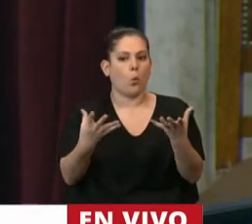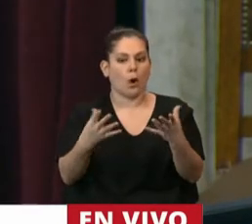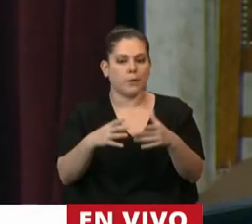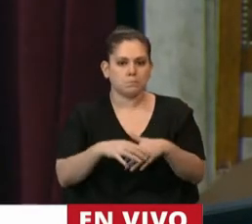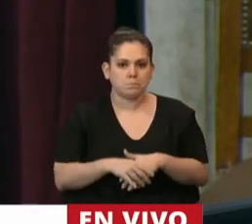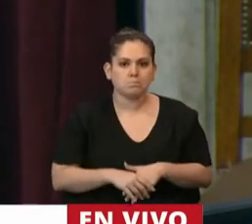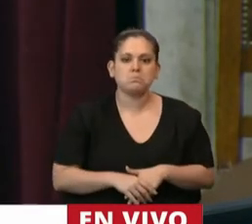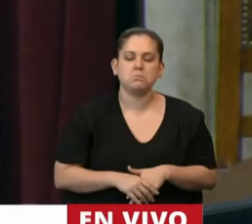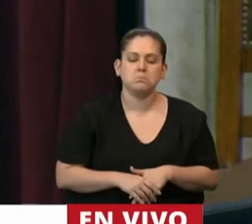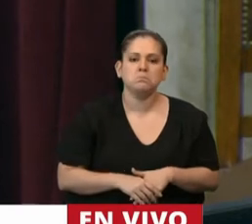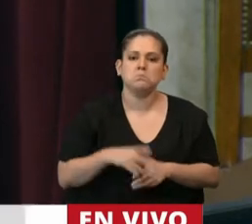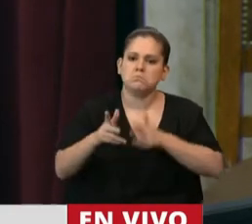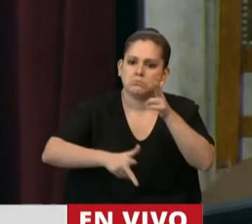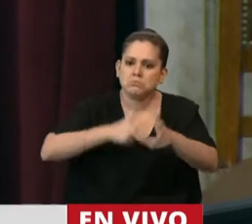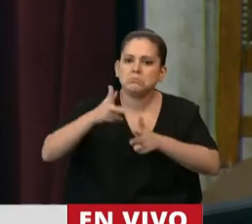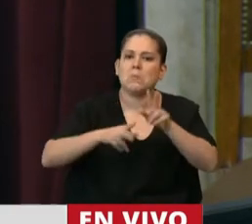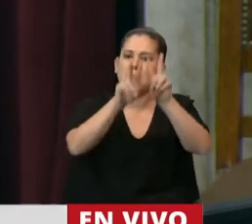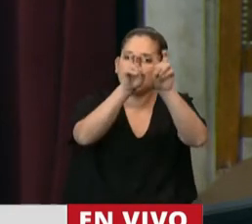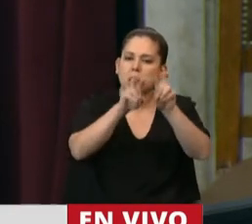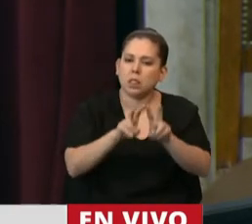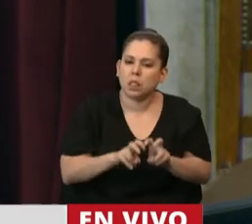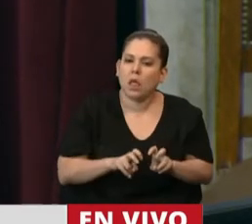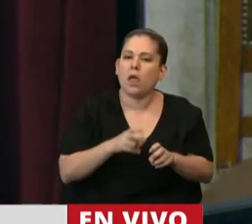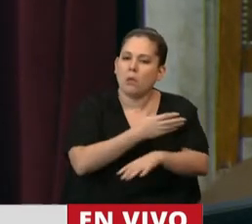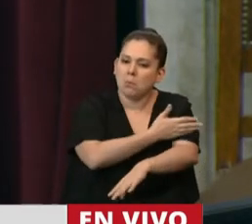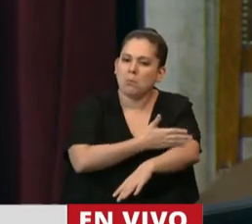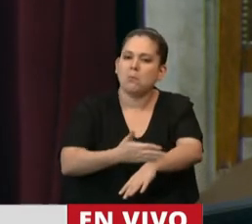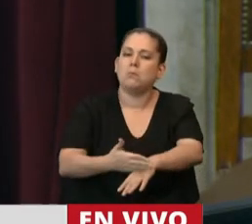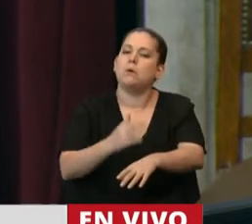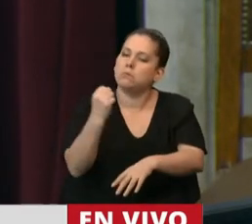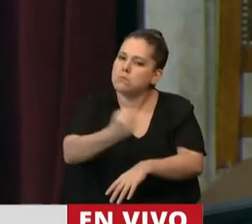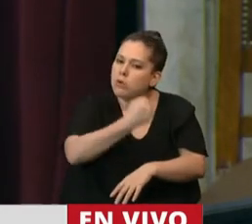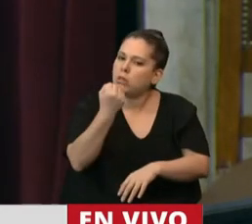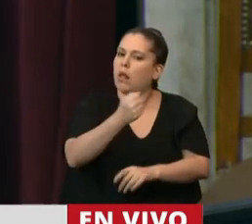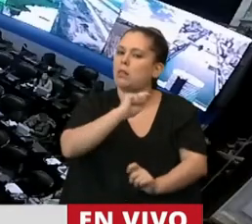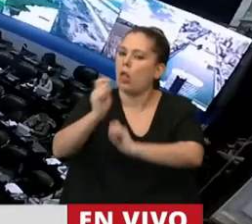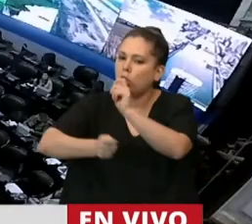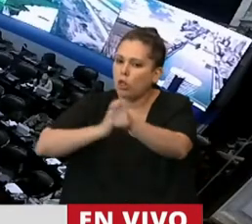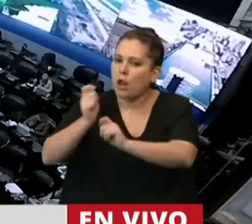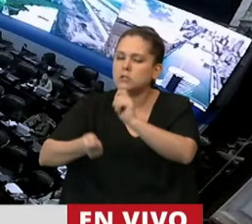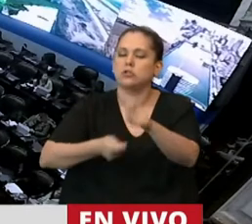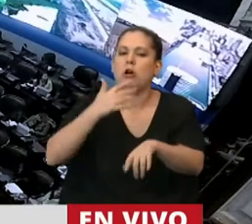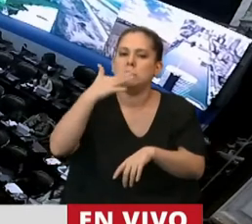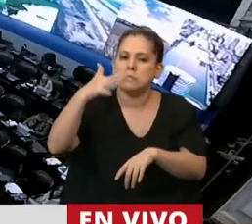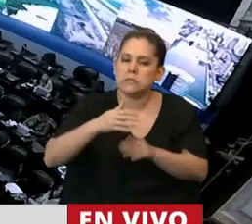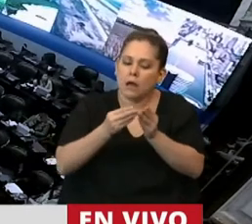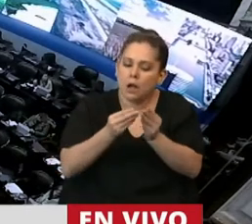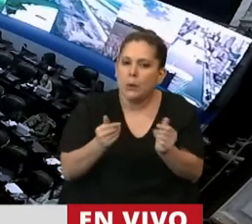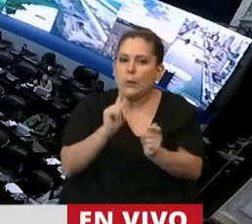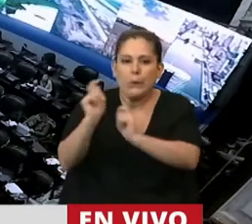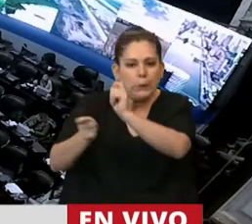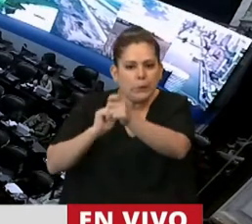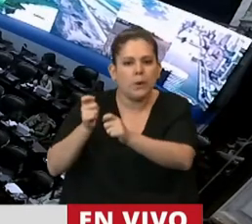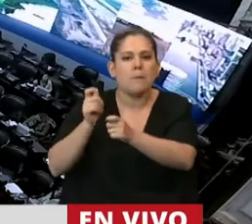ya se ha dicho mucho sobre el tema y la importancia de la transfusión de plasma para el tratamiento de la